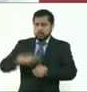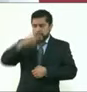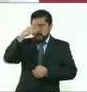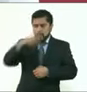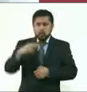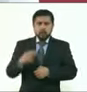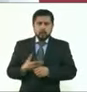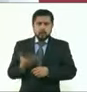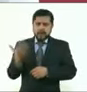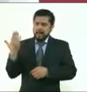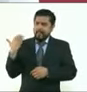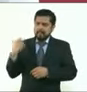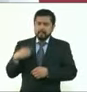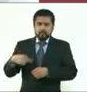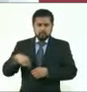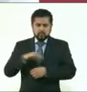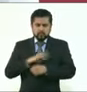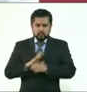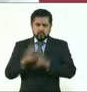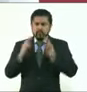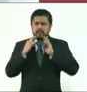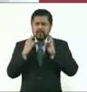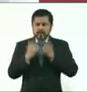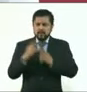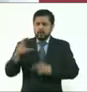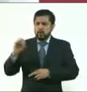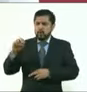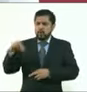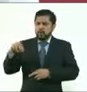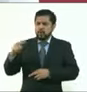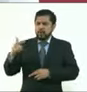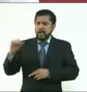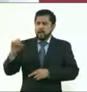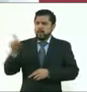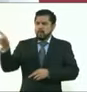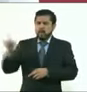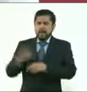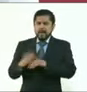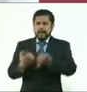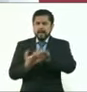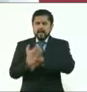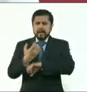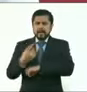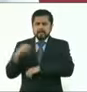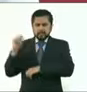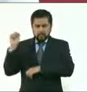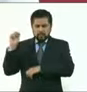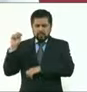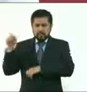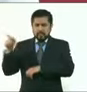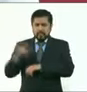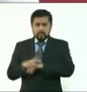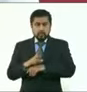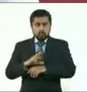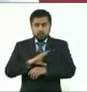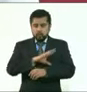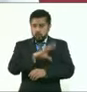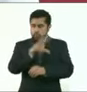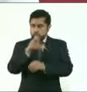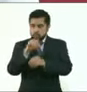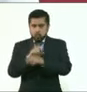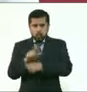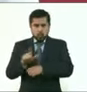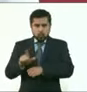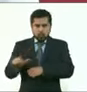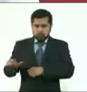Firmamos en la reunión de CONAGO, que fue en Tabasco, prácticamente todos los gobernadores, casi todos los gobernadores y nosotros,